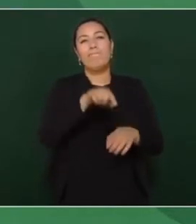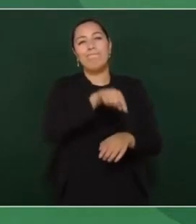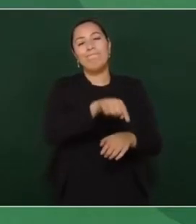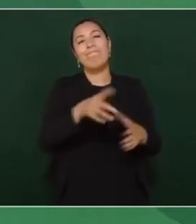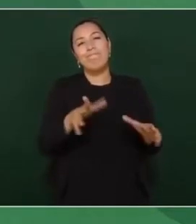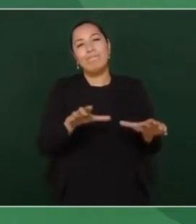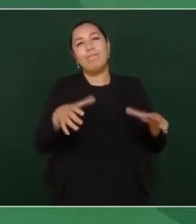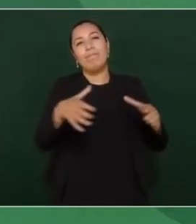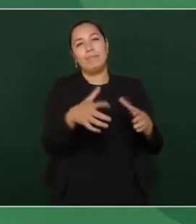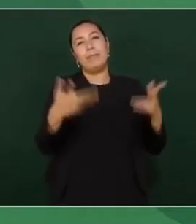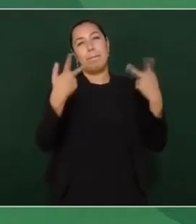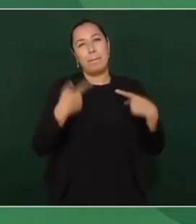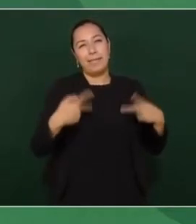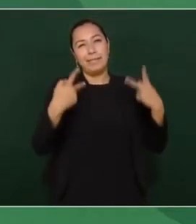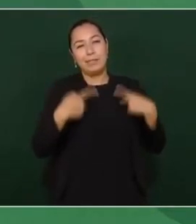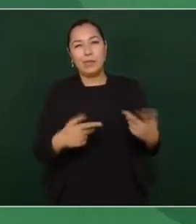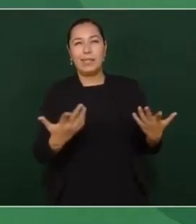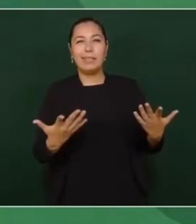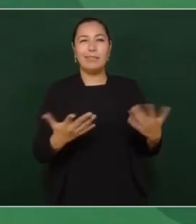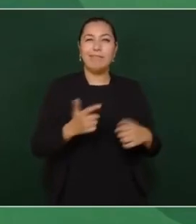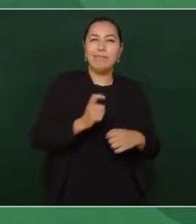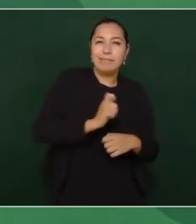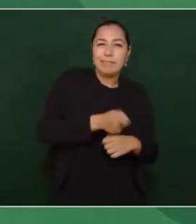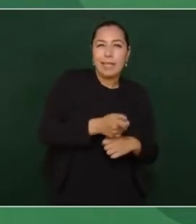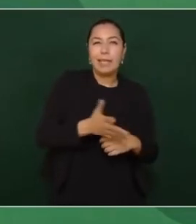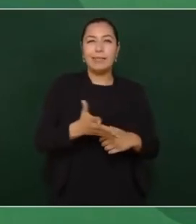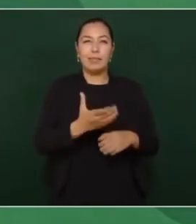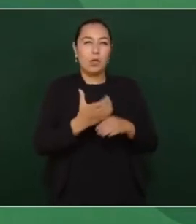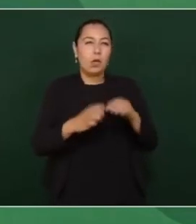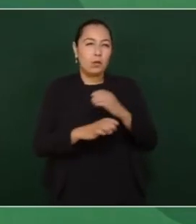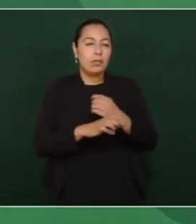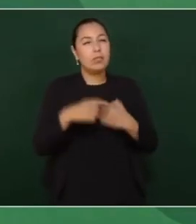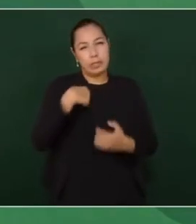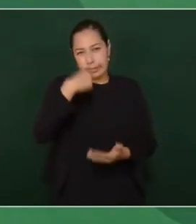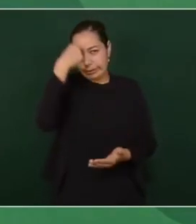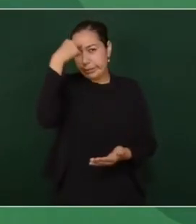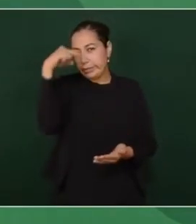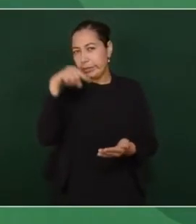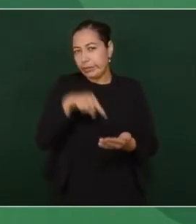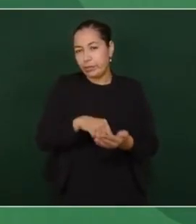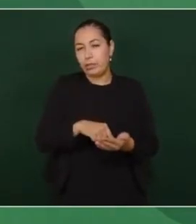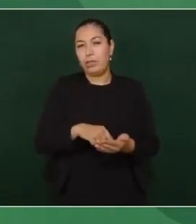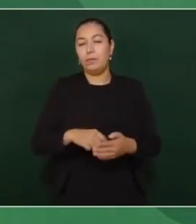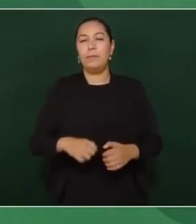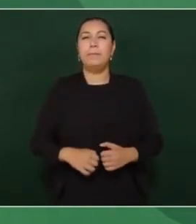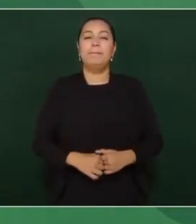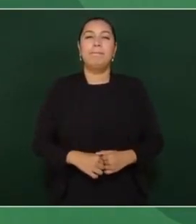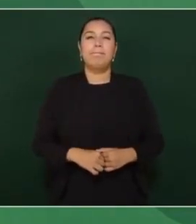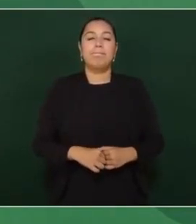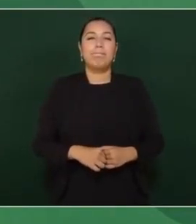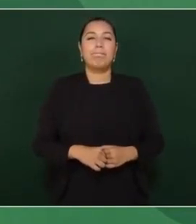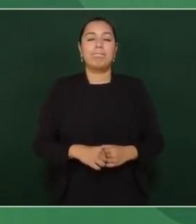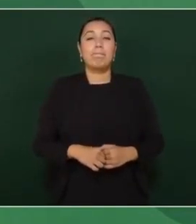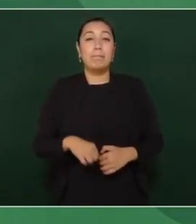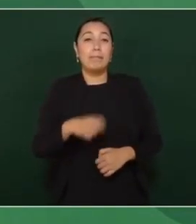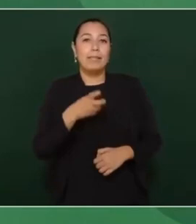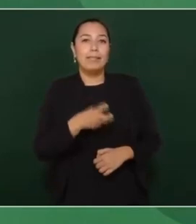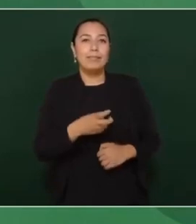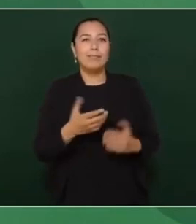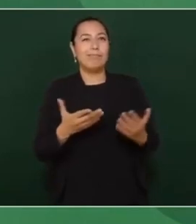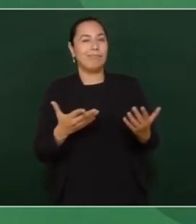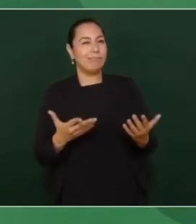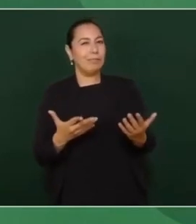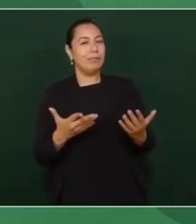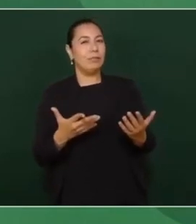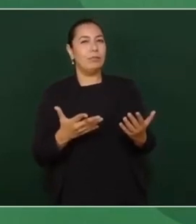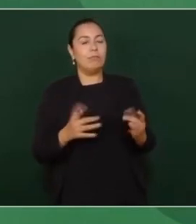que se produjo. Yo sí creo que esto se precipitó,